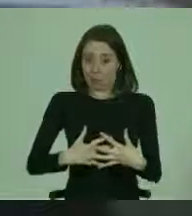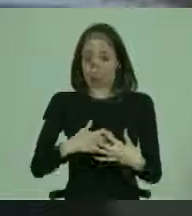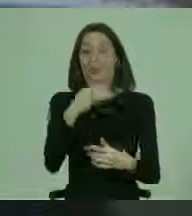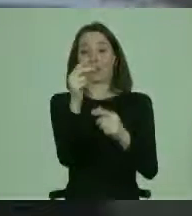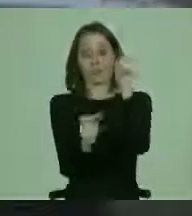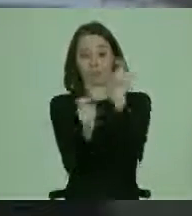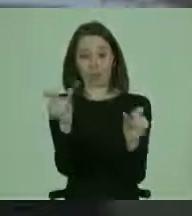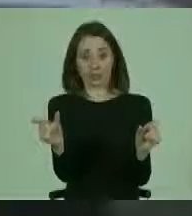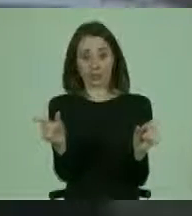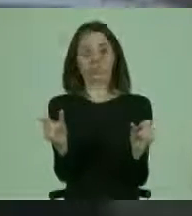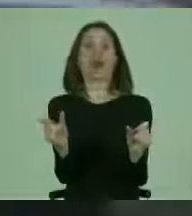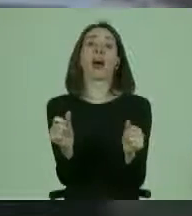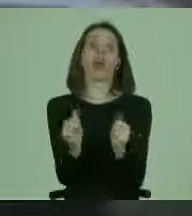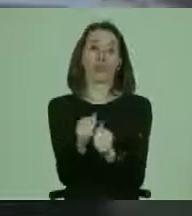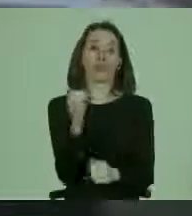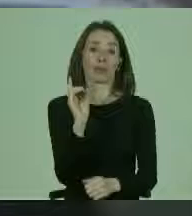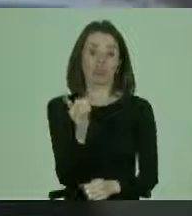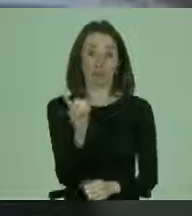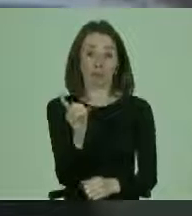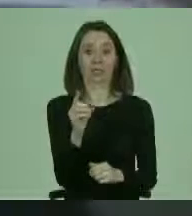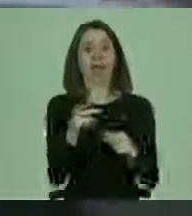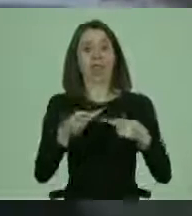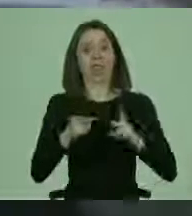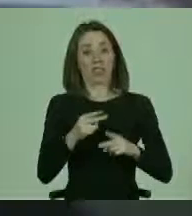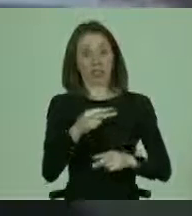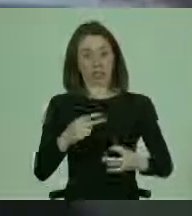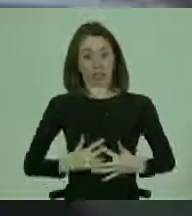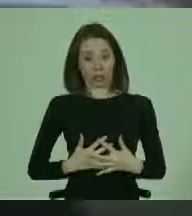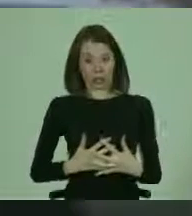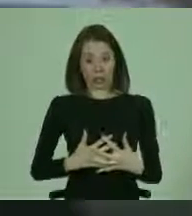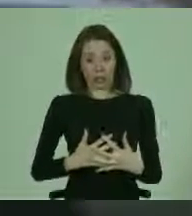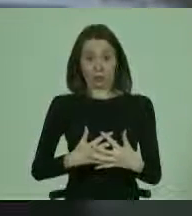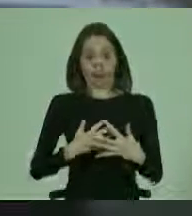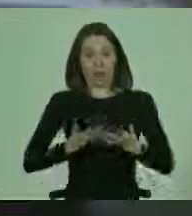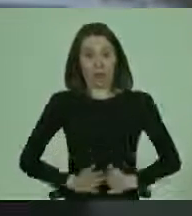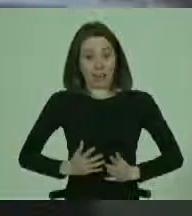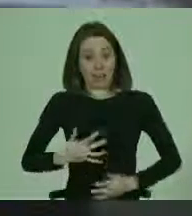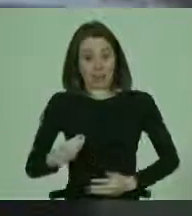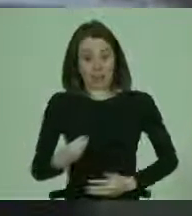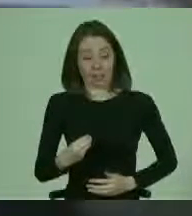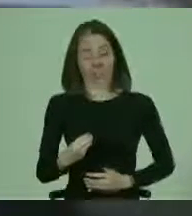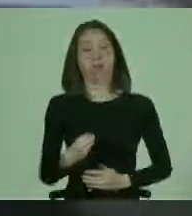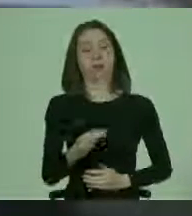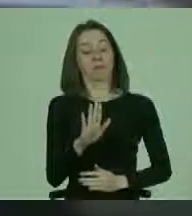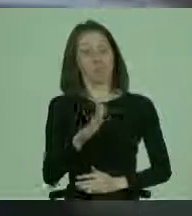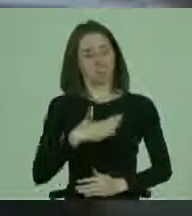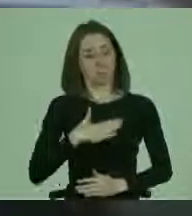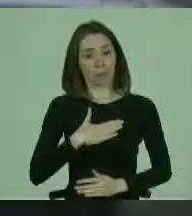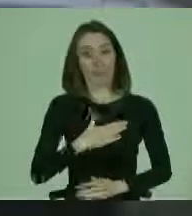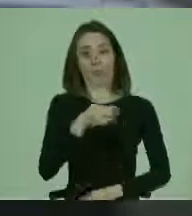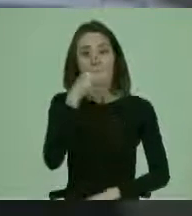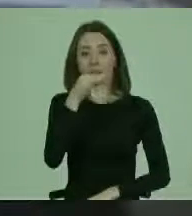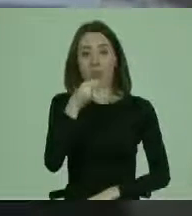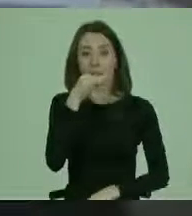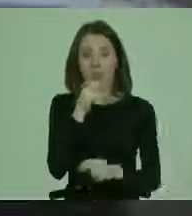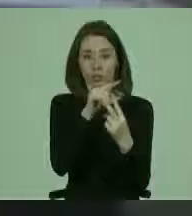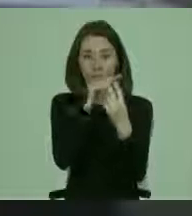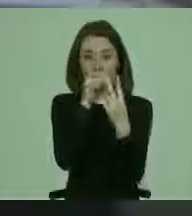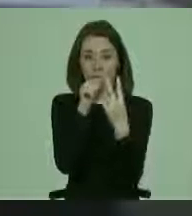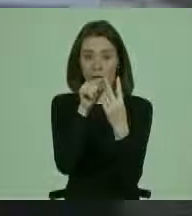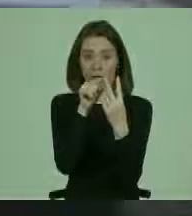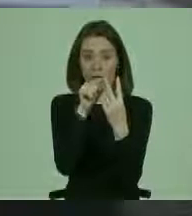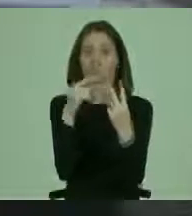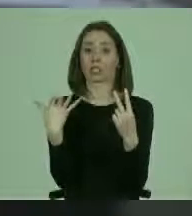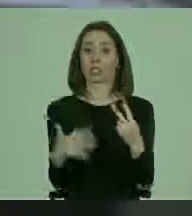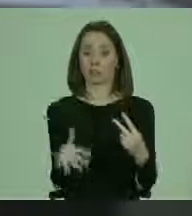discapacidad. Derechos sexuales y reproductivos que permítanme contarles dos hechos acá